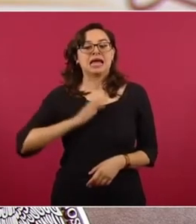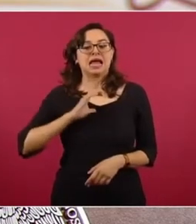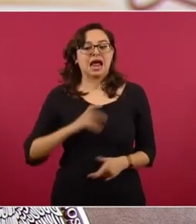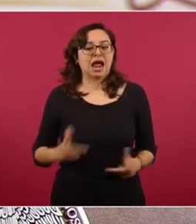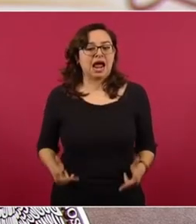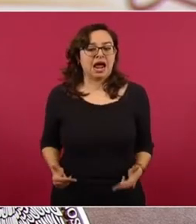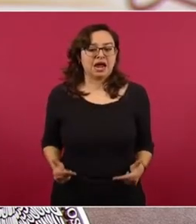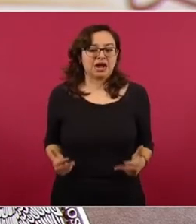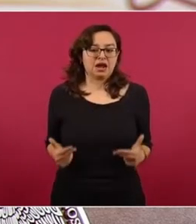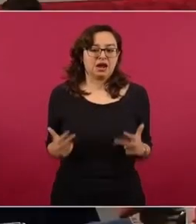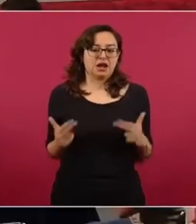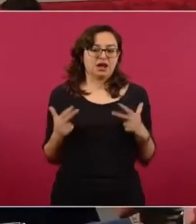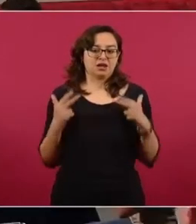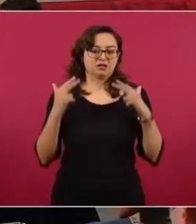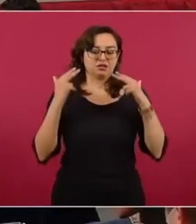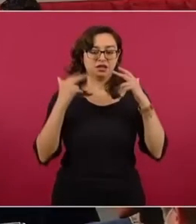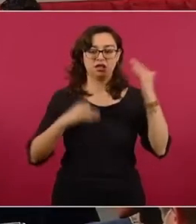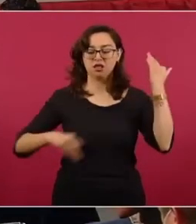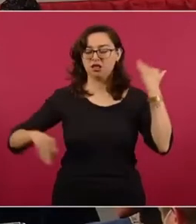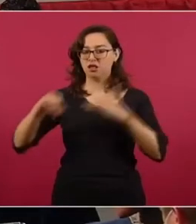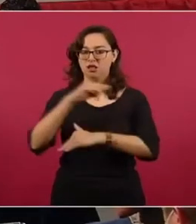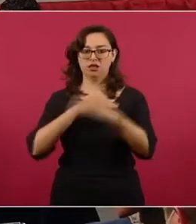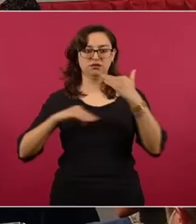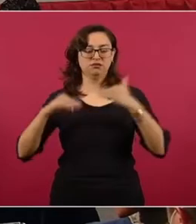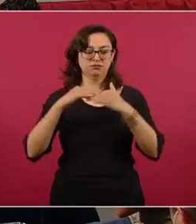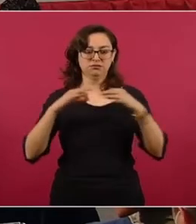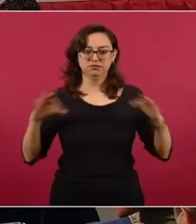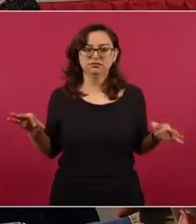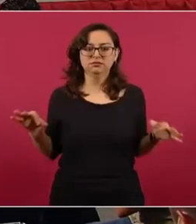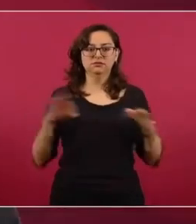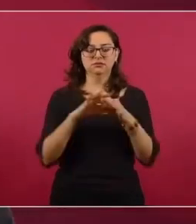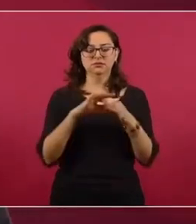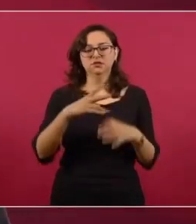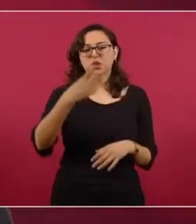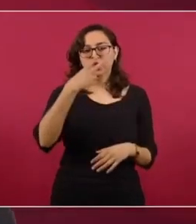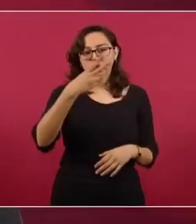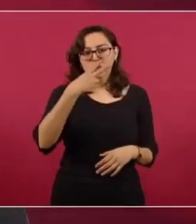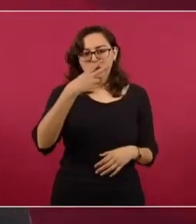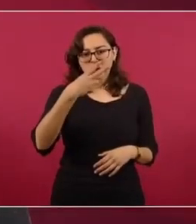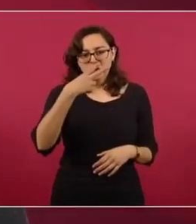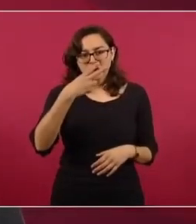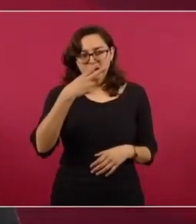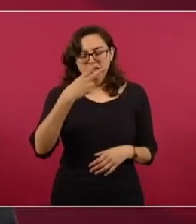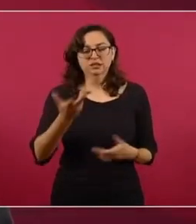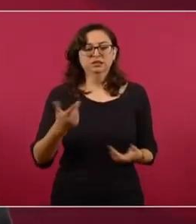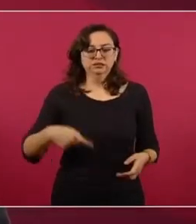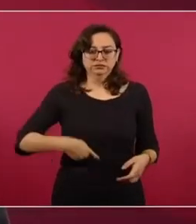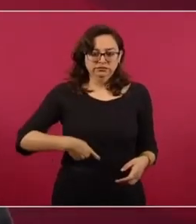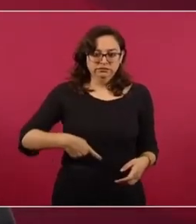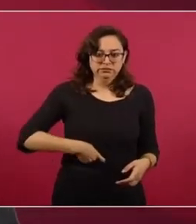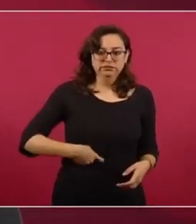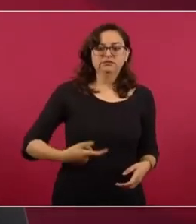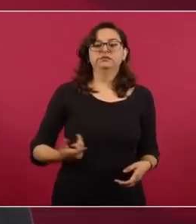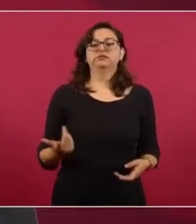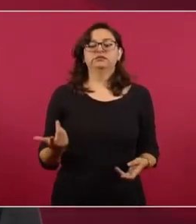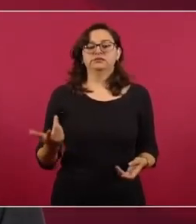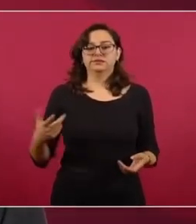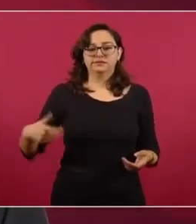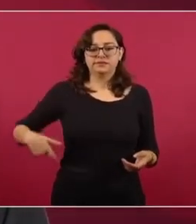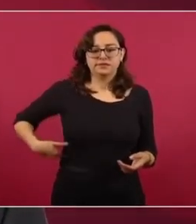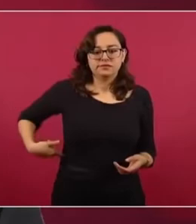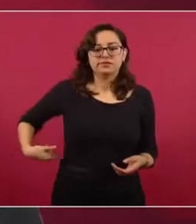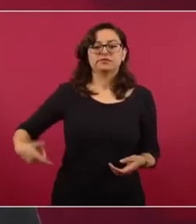los cánceres están asociados con tabaco, pulmón, estómago, páncreas,